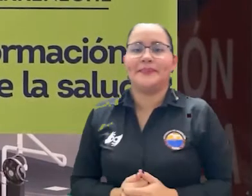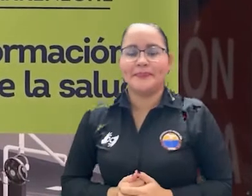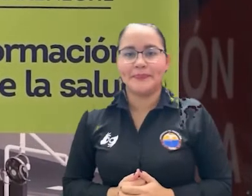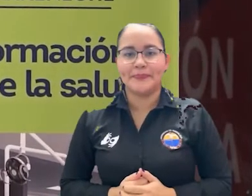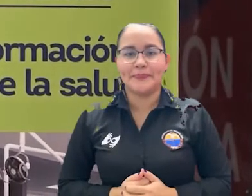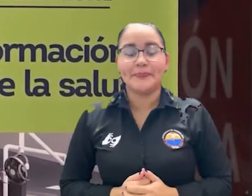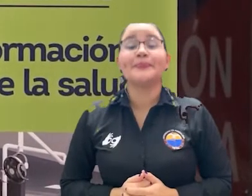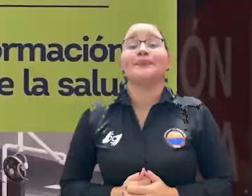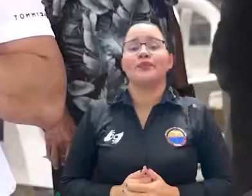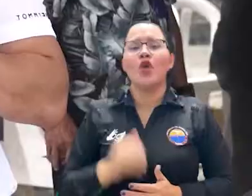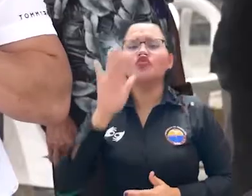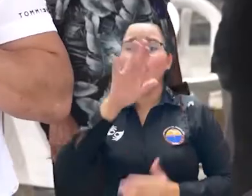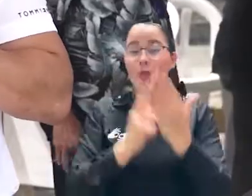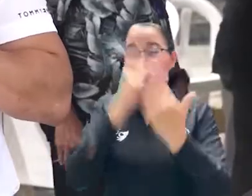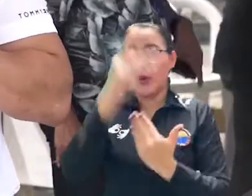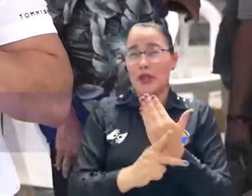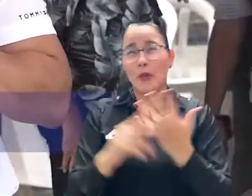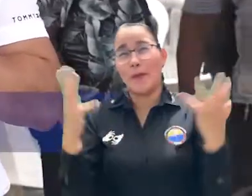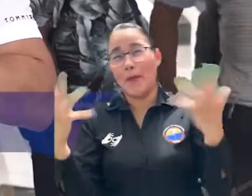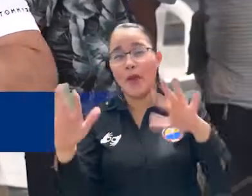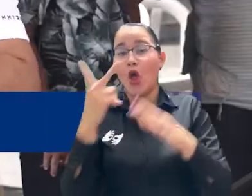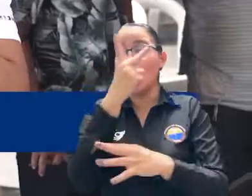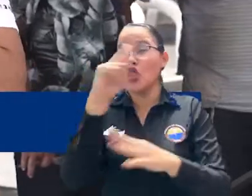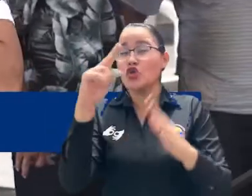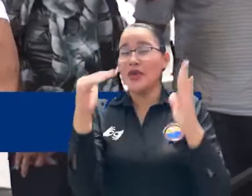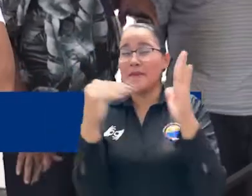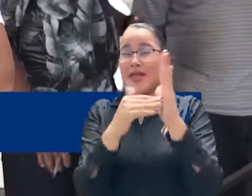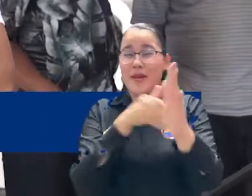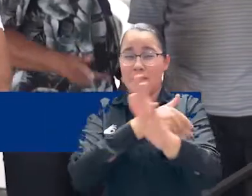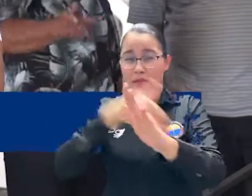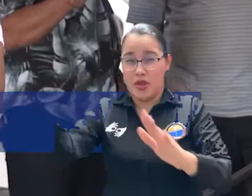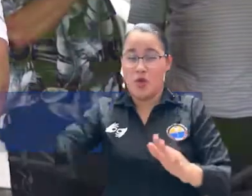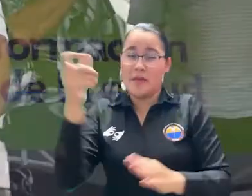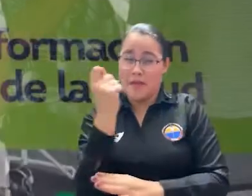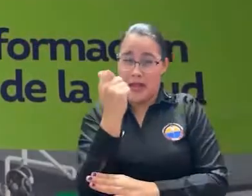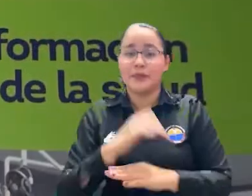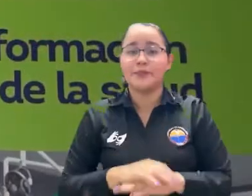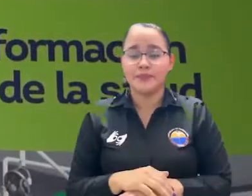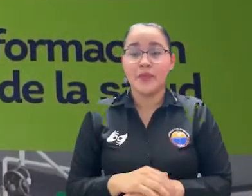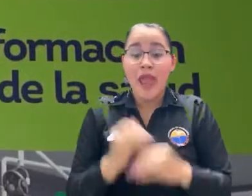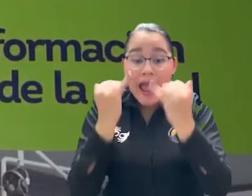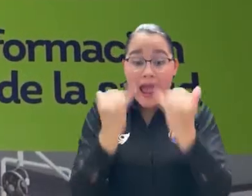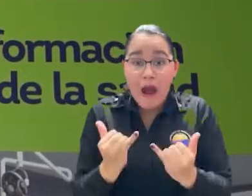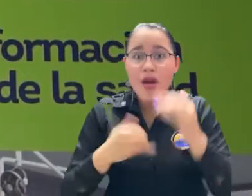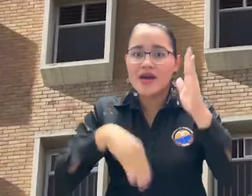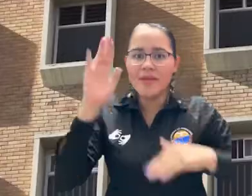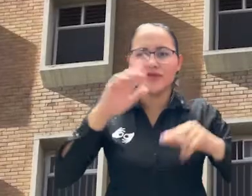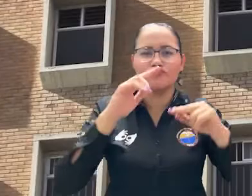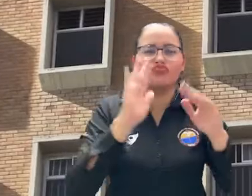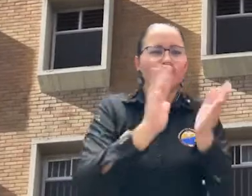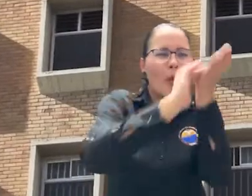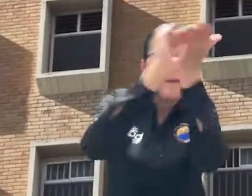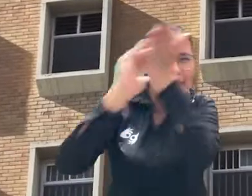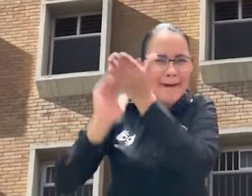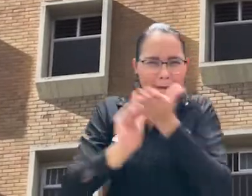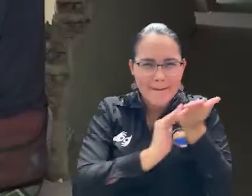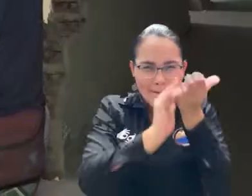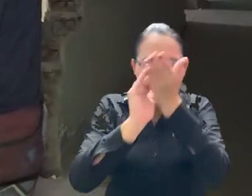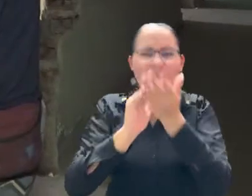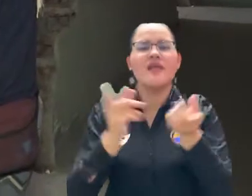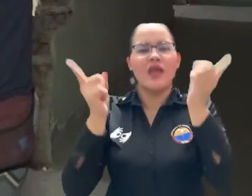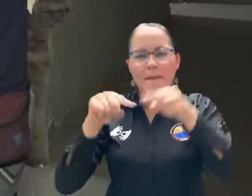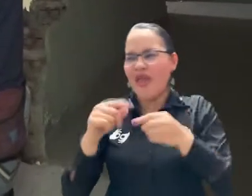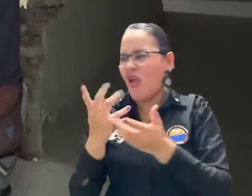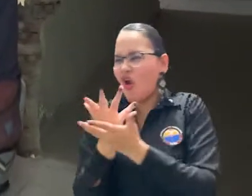El proyecto en su conjunto más o menos son unos 12 mil millones de pesos con toda la dotación de equipos. Esta primera parte es la infraestructura y la dotación de la